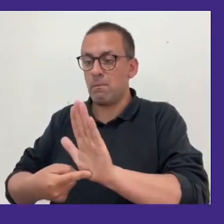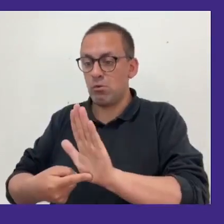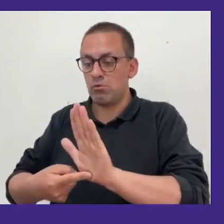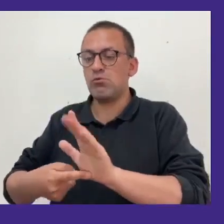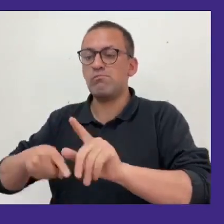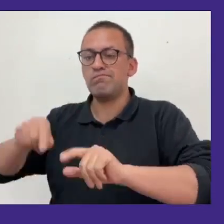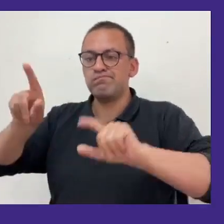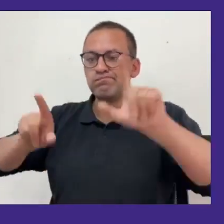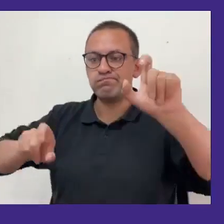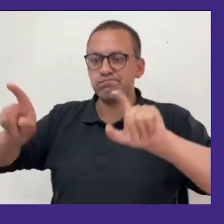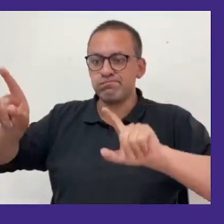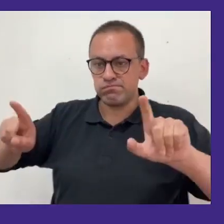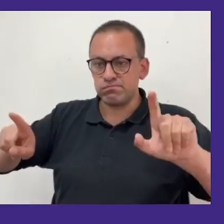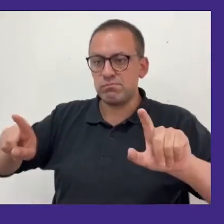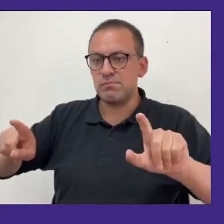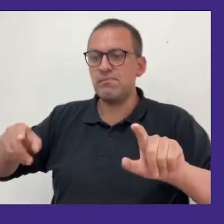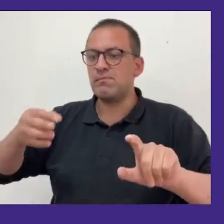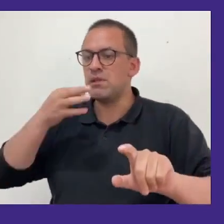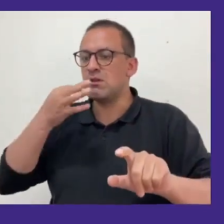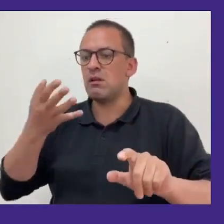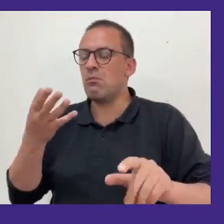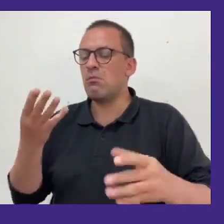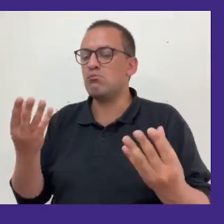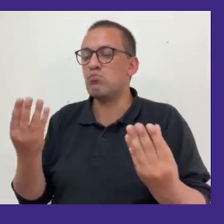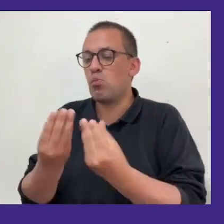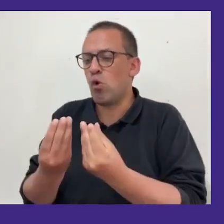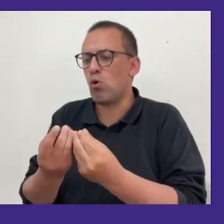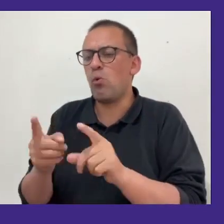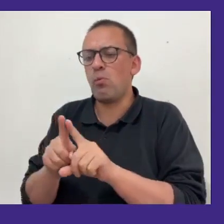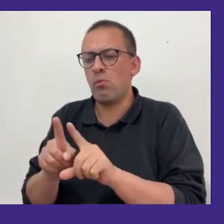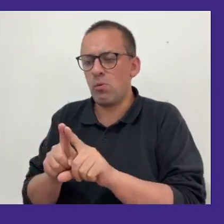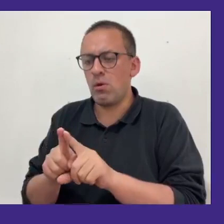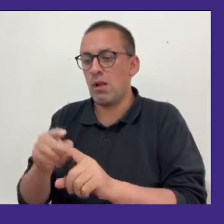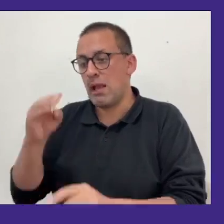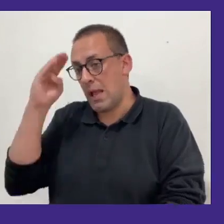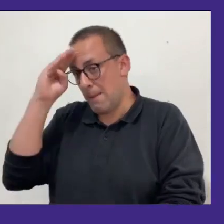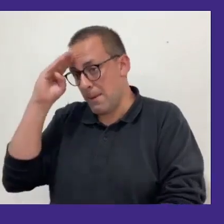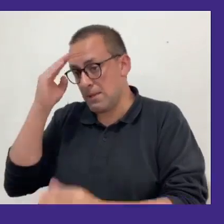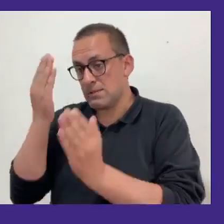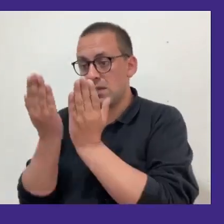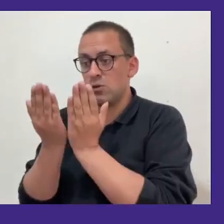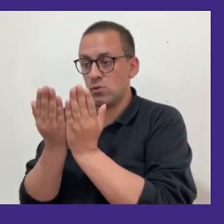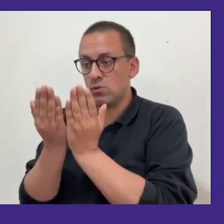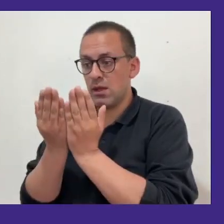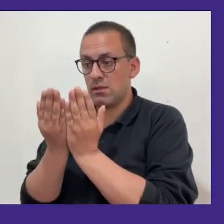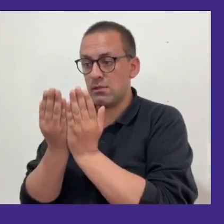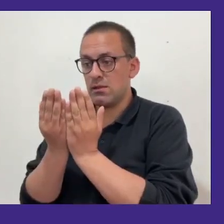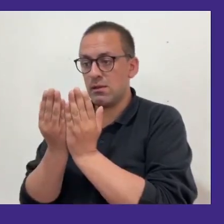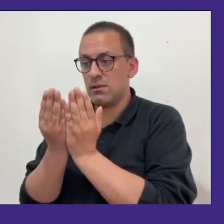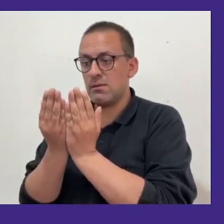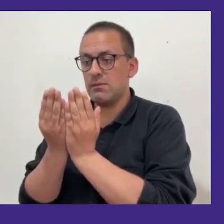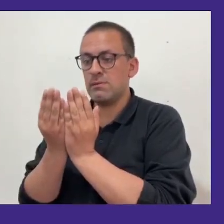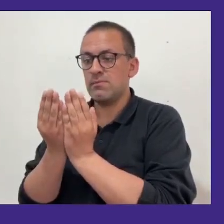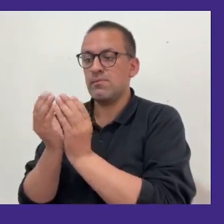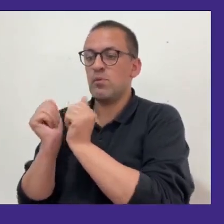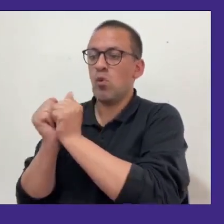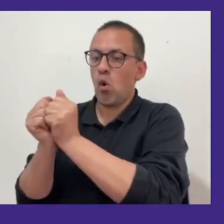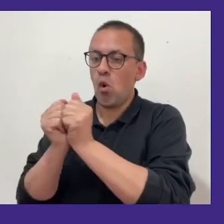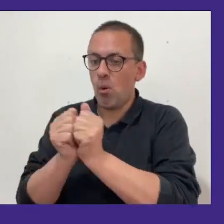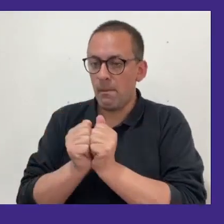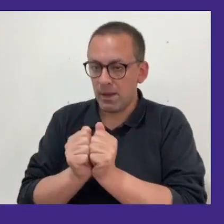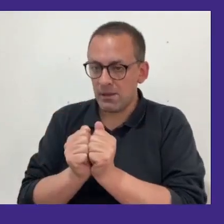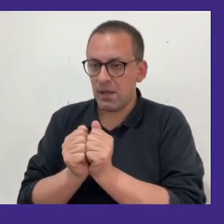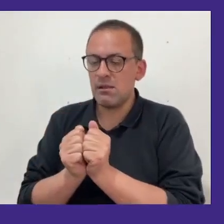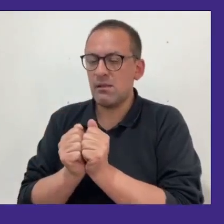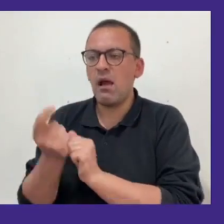estadísticas que quizás ella mencionó no refleja en el universo pero ella con su experiencia como estudiante de la universidad de sus compañeros de dónde nació